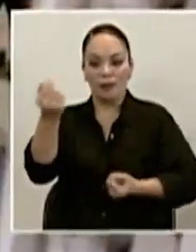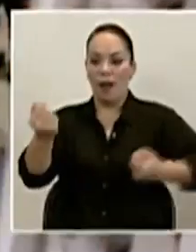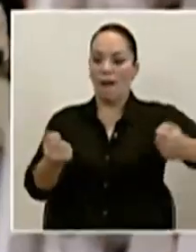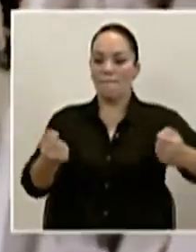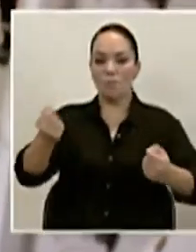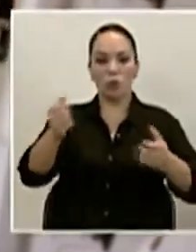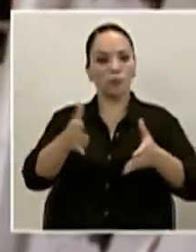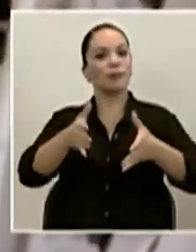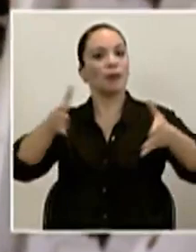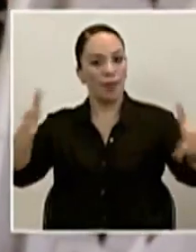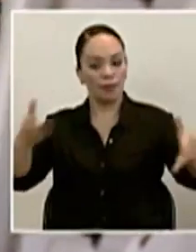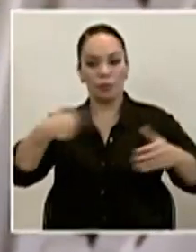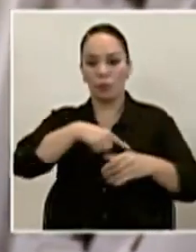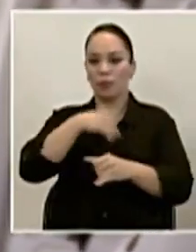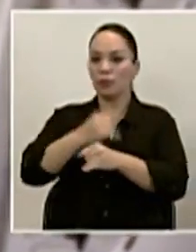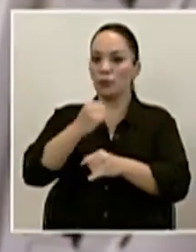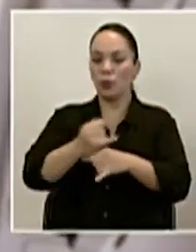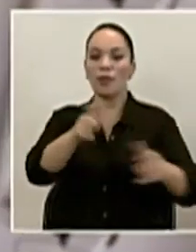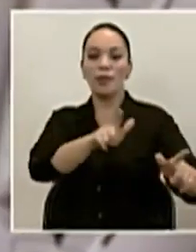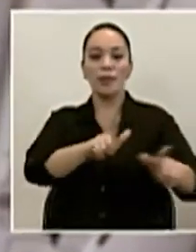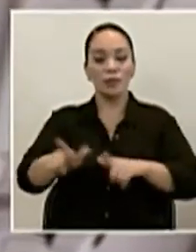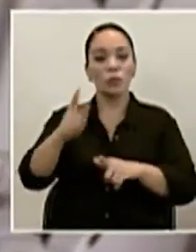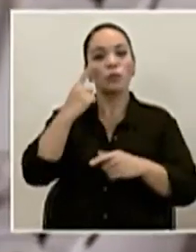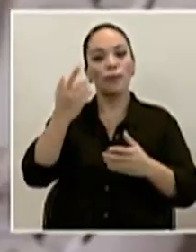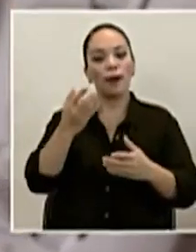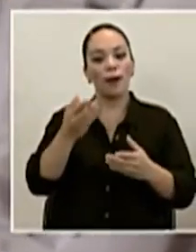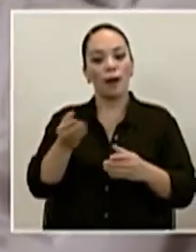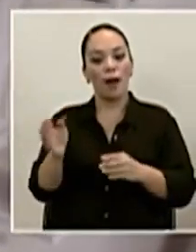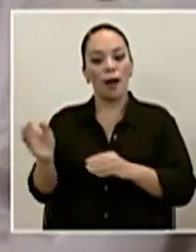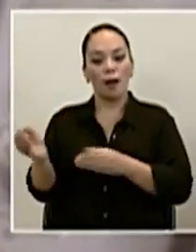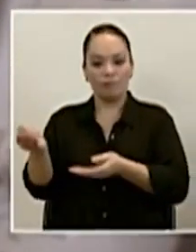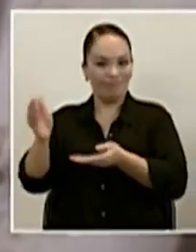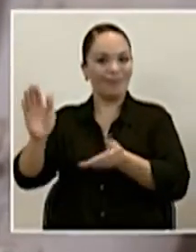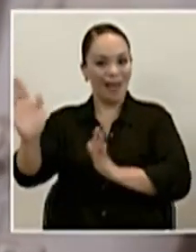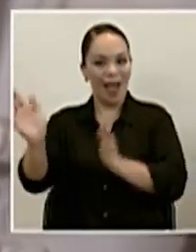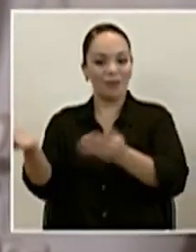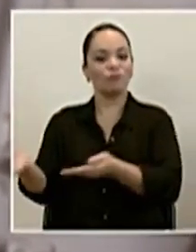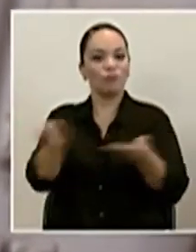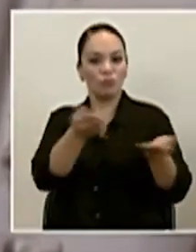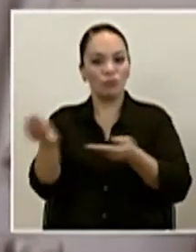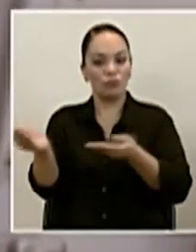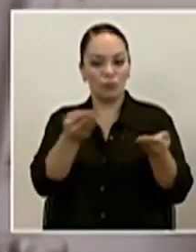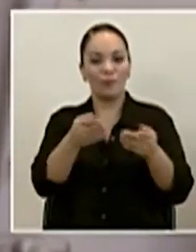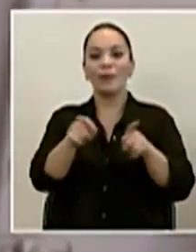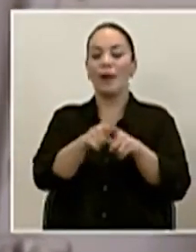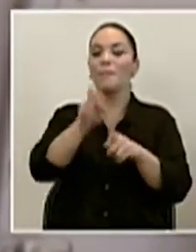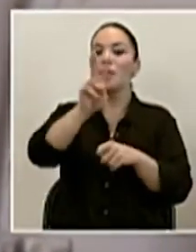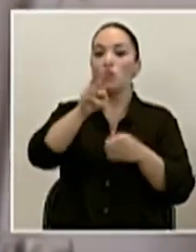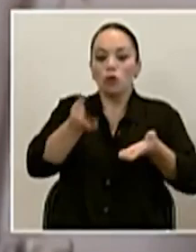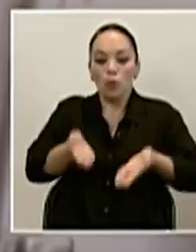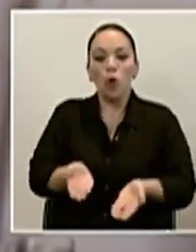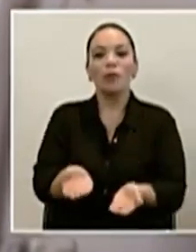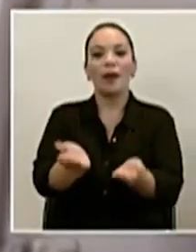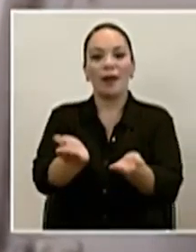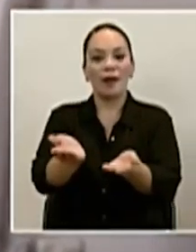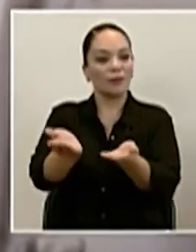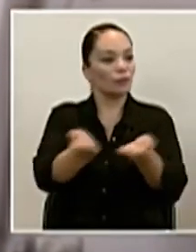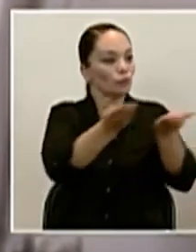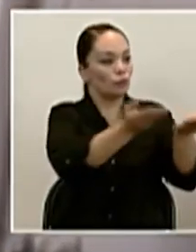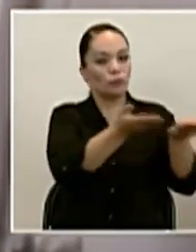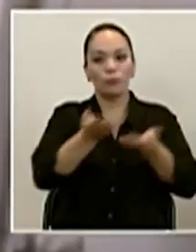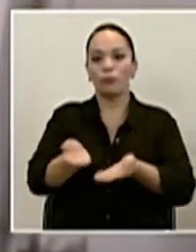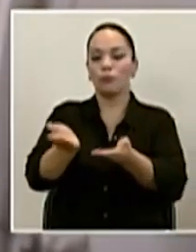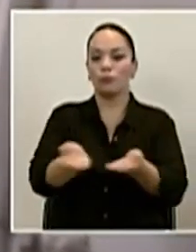de la institución que estaban listos para ser cargados y también nos llevamos dos montacargas para ayudar con las